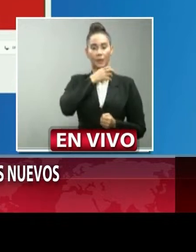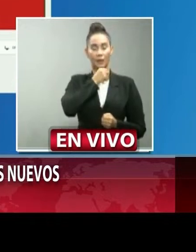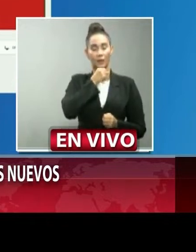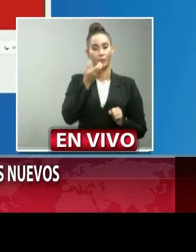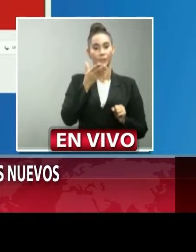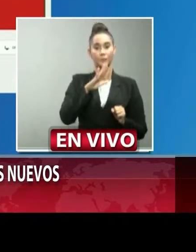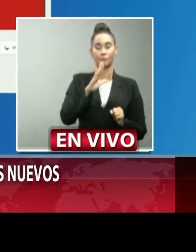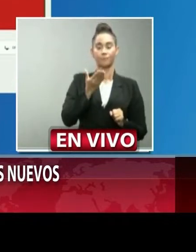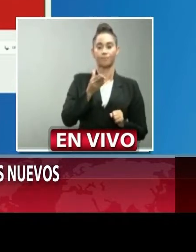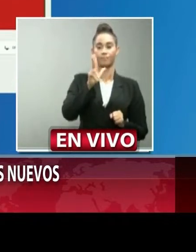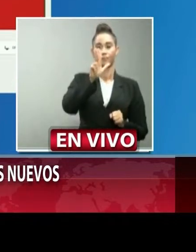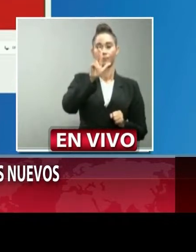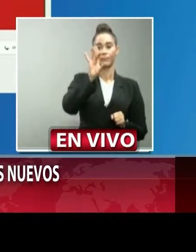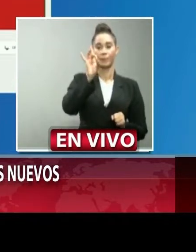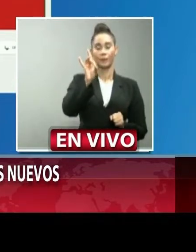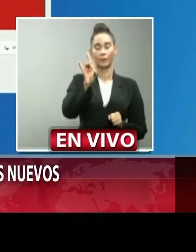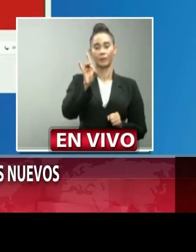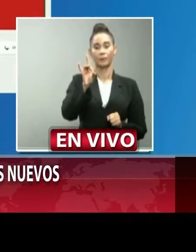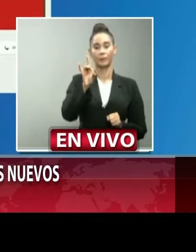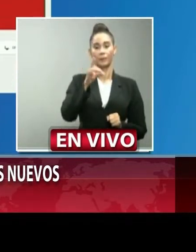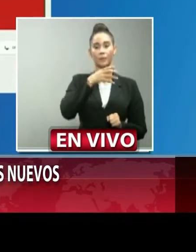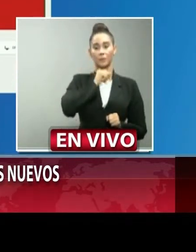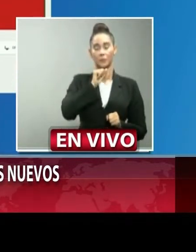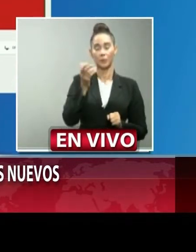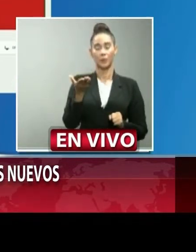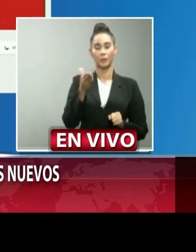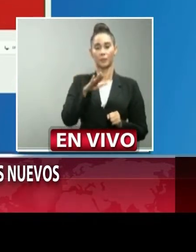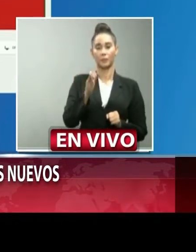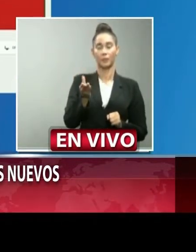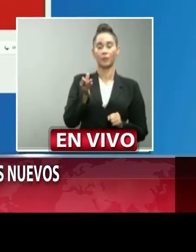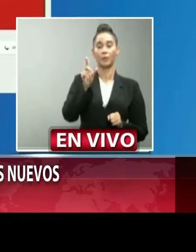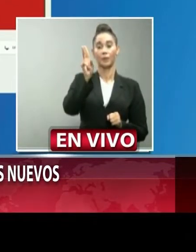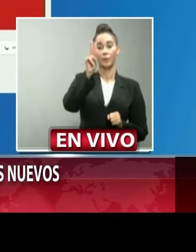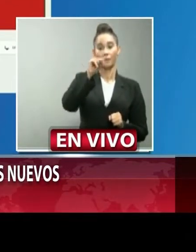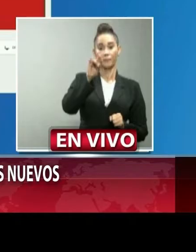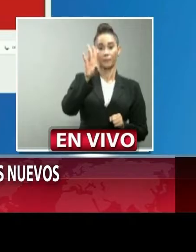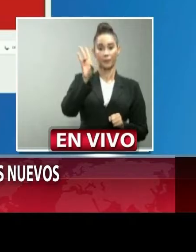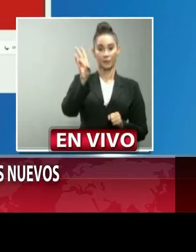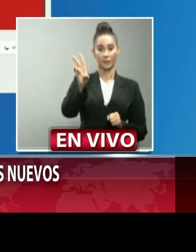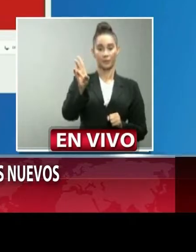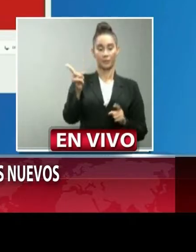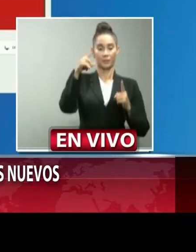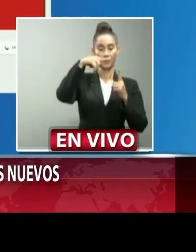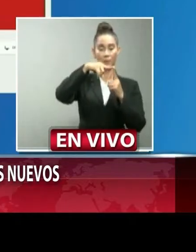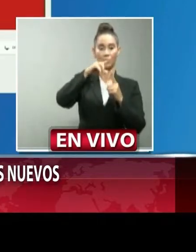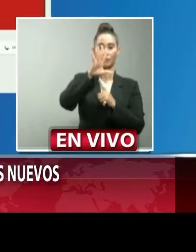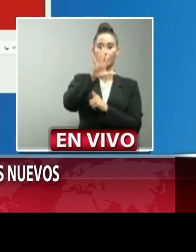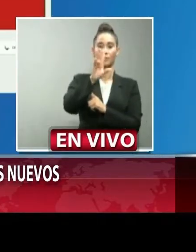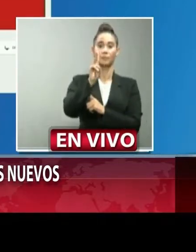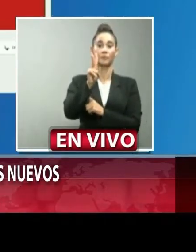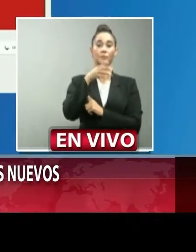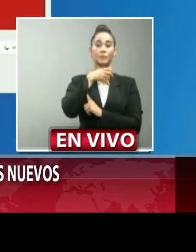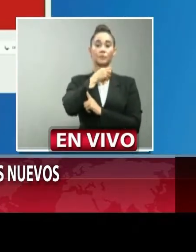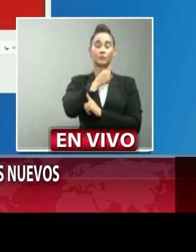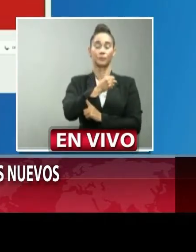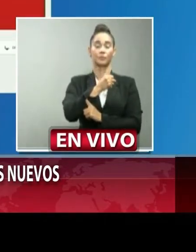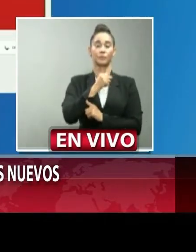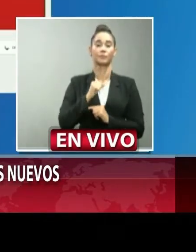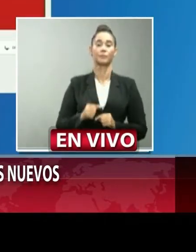promedio 38 años con rango que van desde los 27 a los 52 años